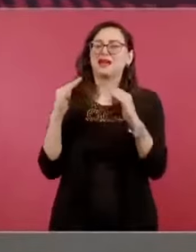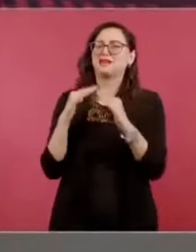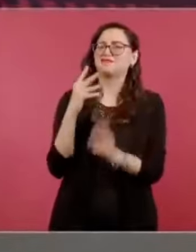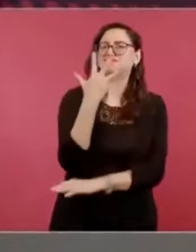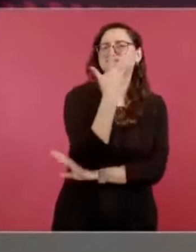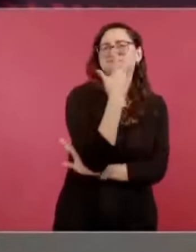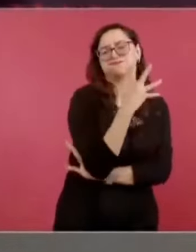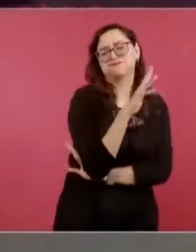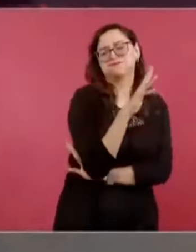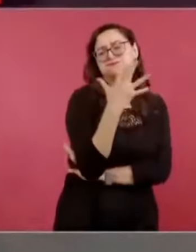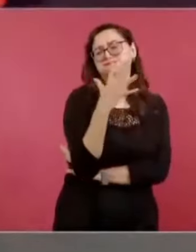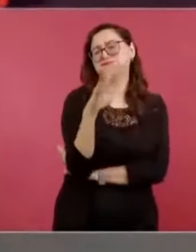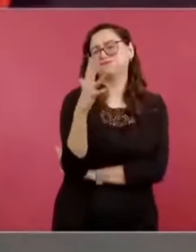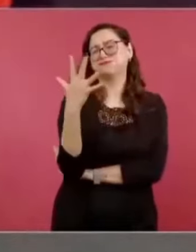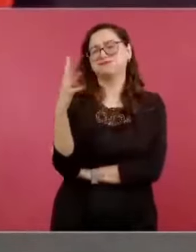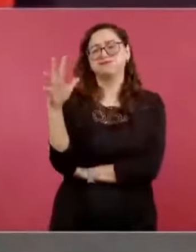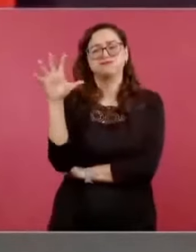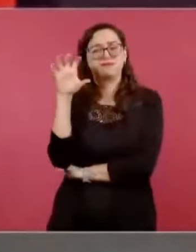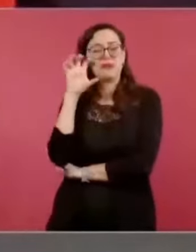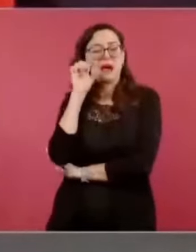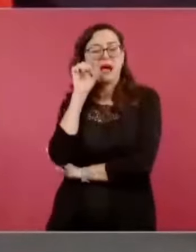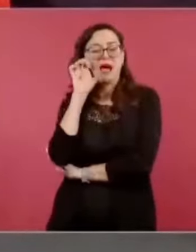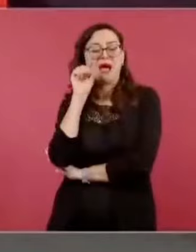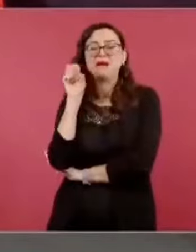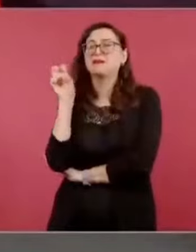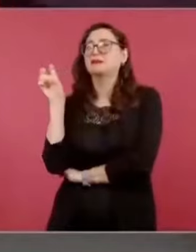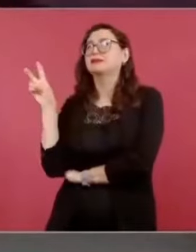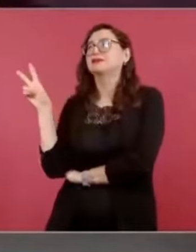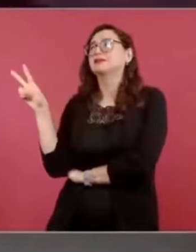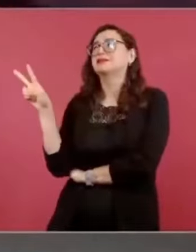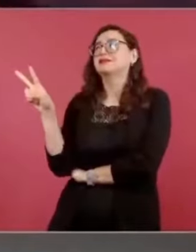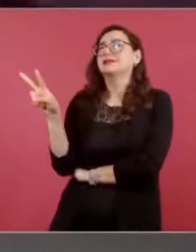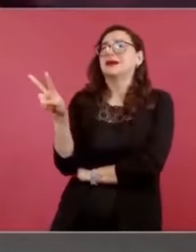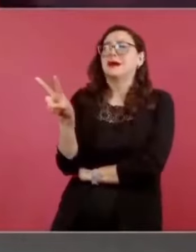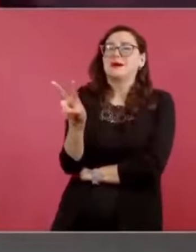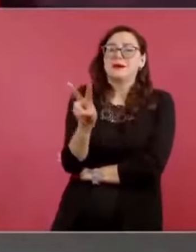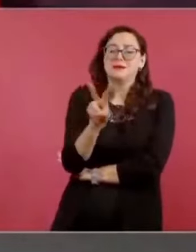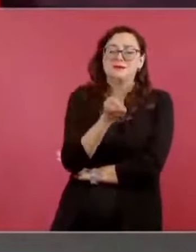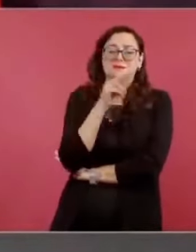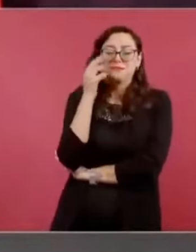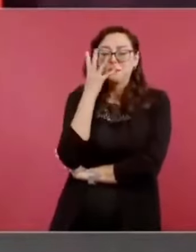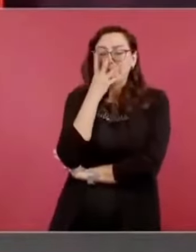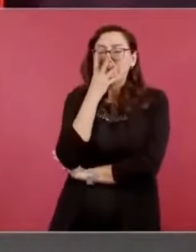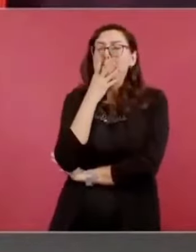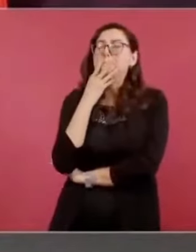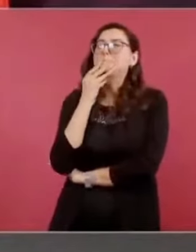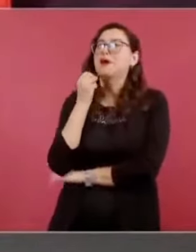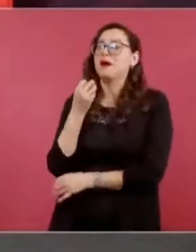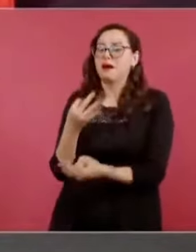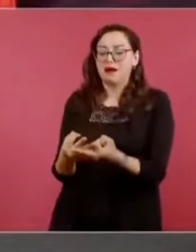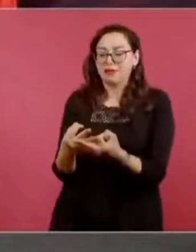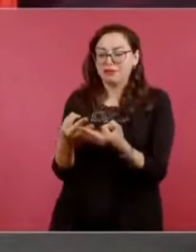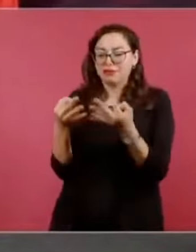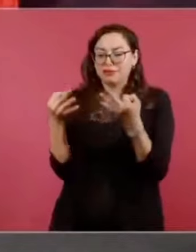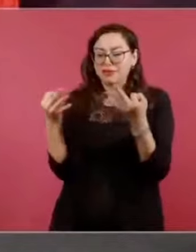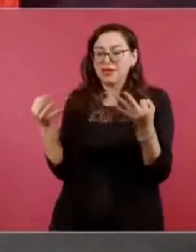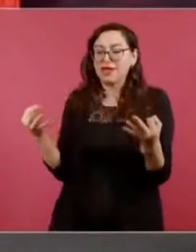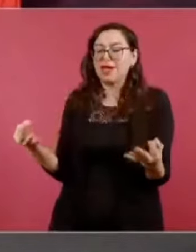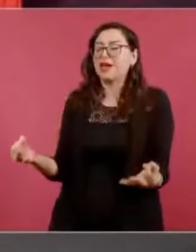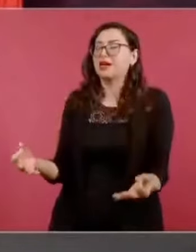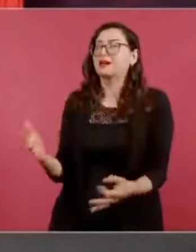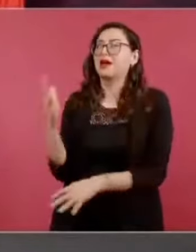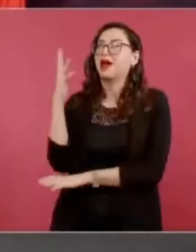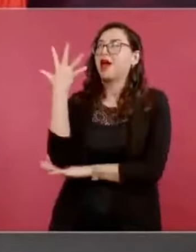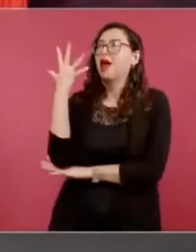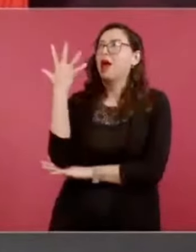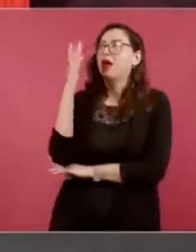es el árbol sagrado de los mayas, fertilidad de la tierra, sostén del cielo,